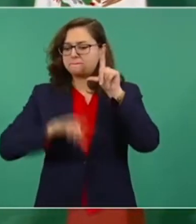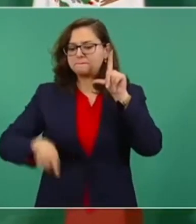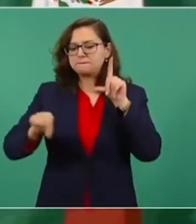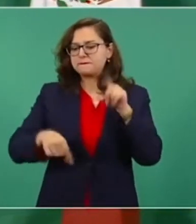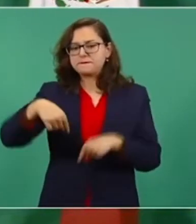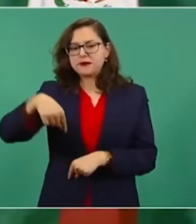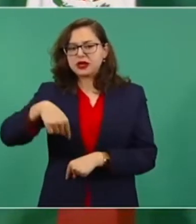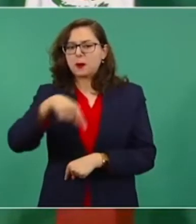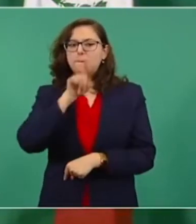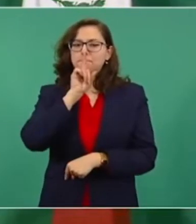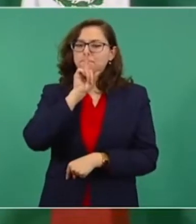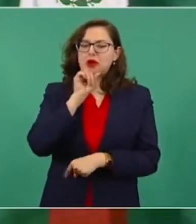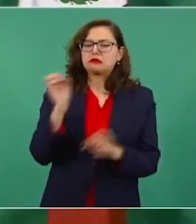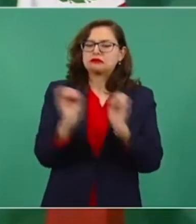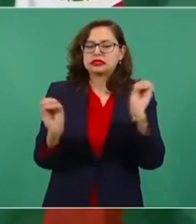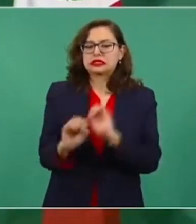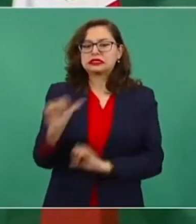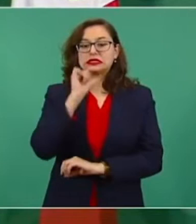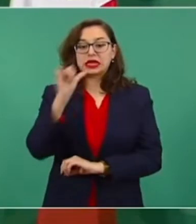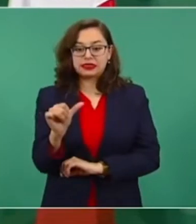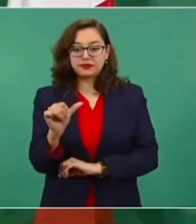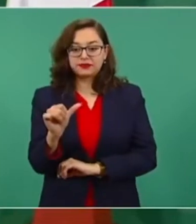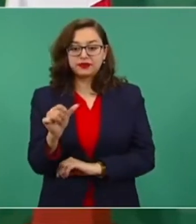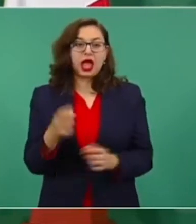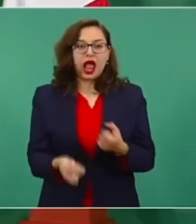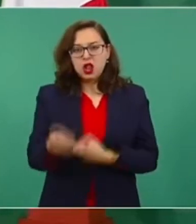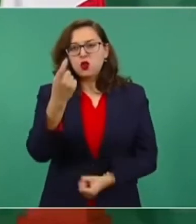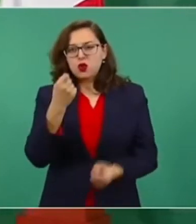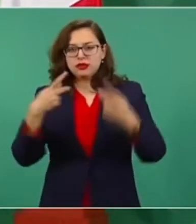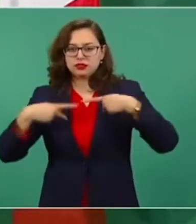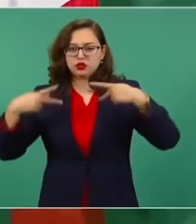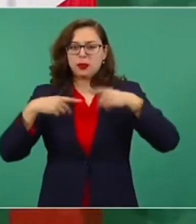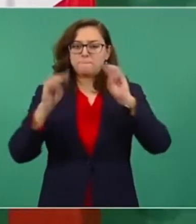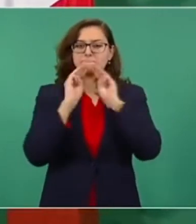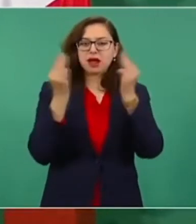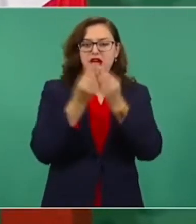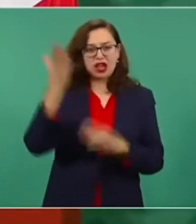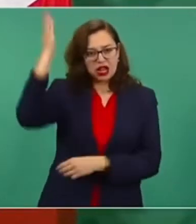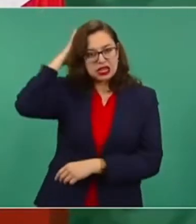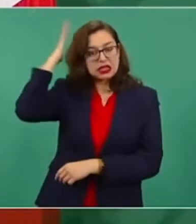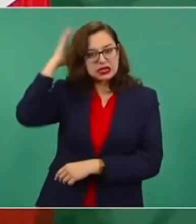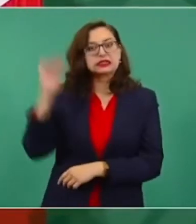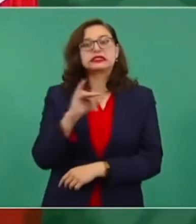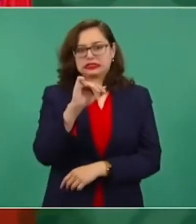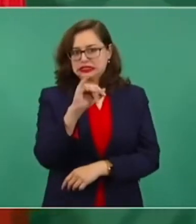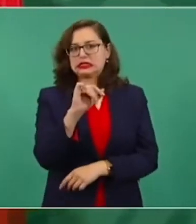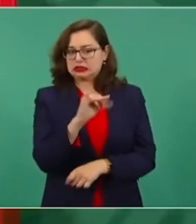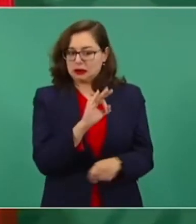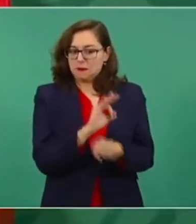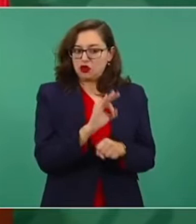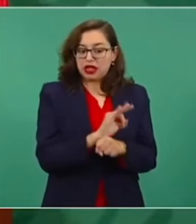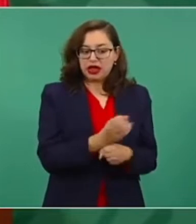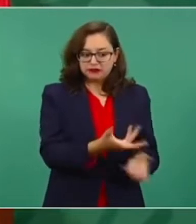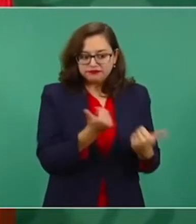delincuentes ayeres de cuello blanco, que consiste en que